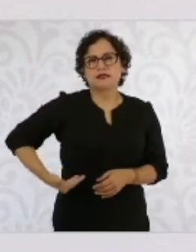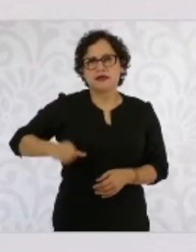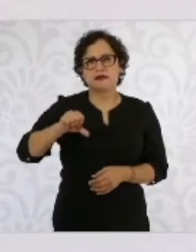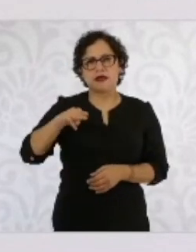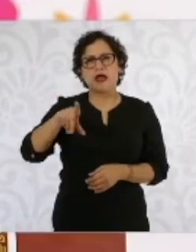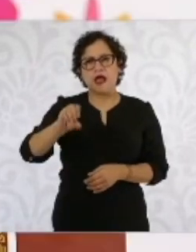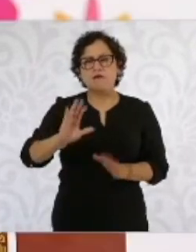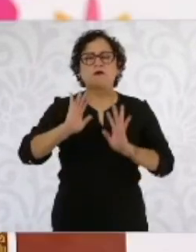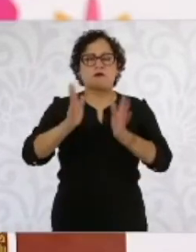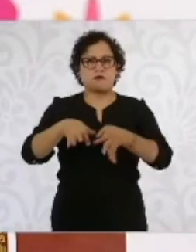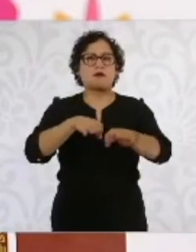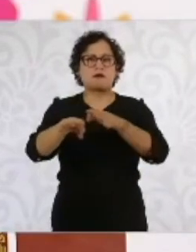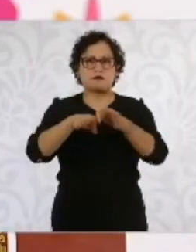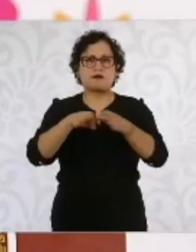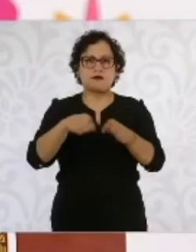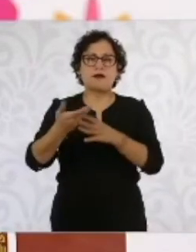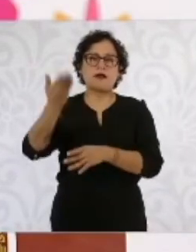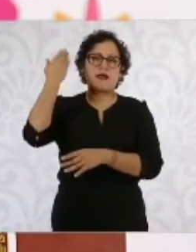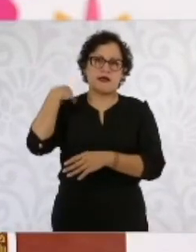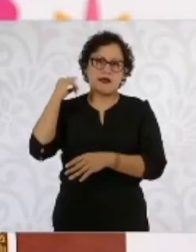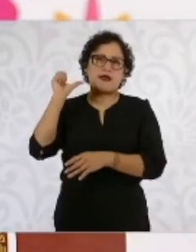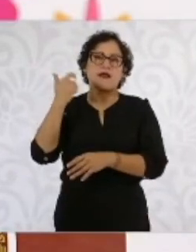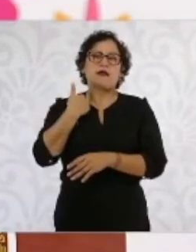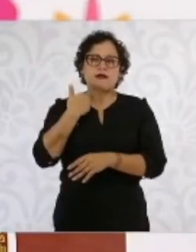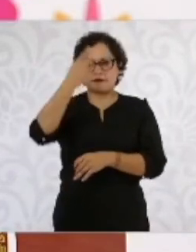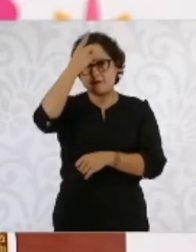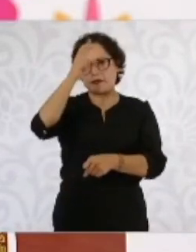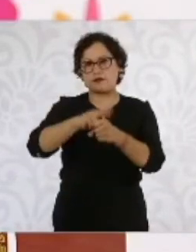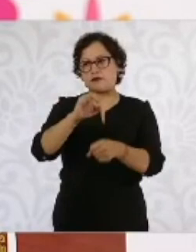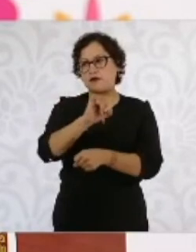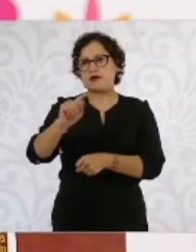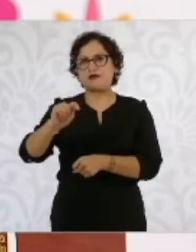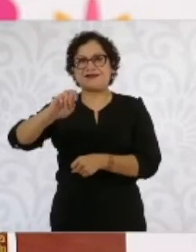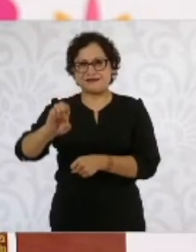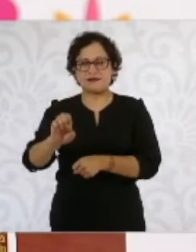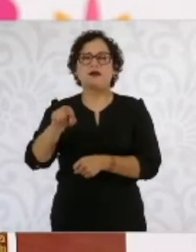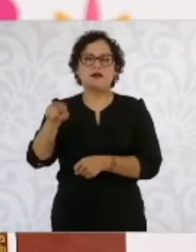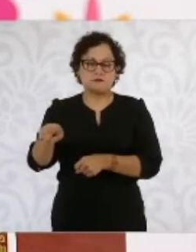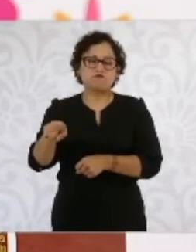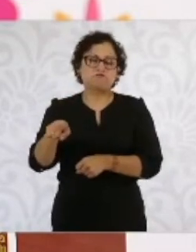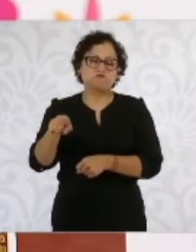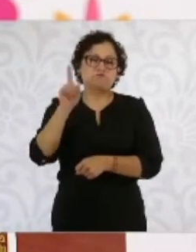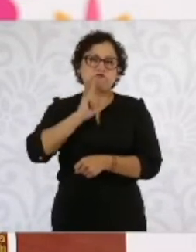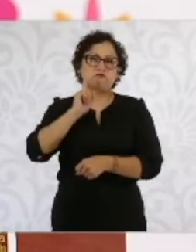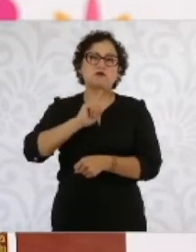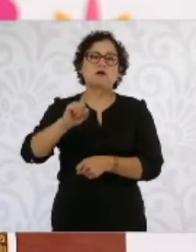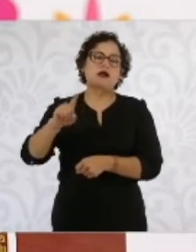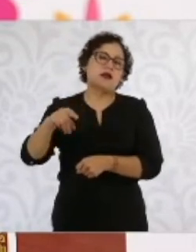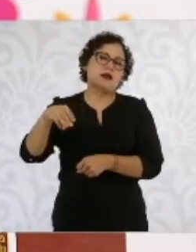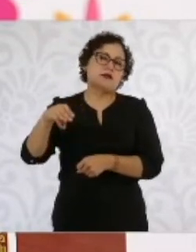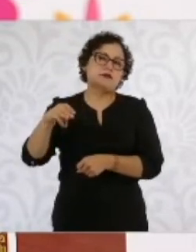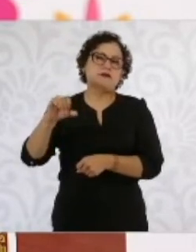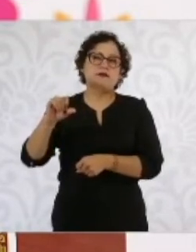particularmente Berta Alcalde, que hizo un trabajo muy bueno al frente del Issste. Y él ahora está revisando